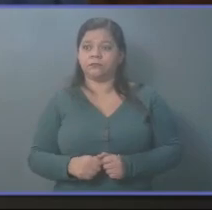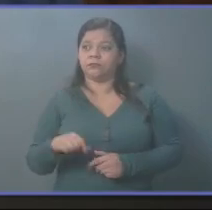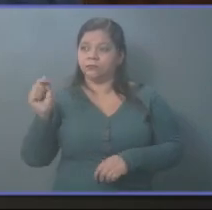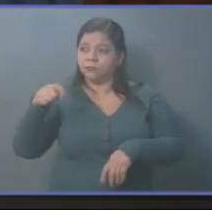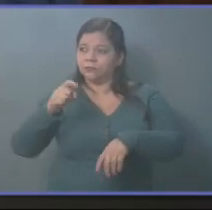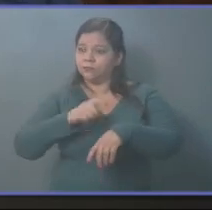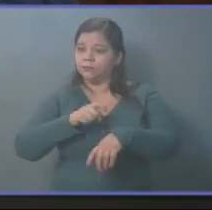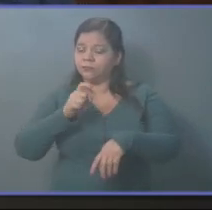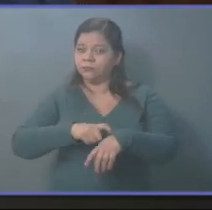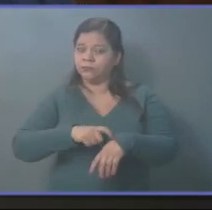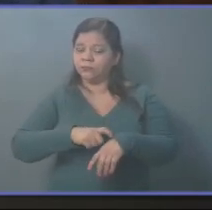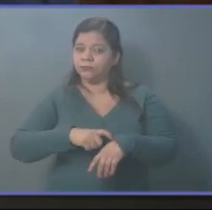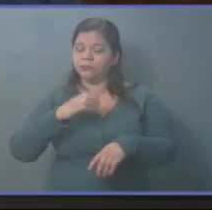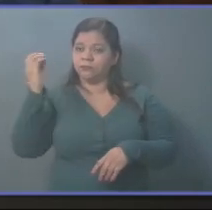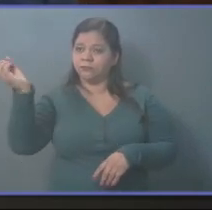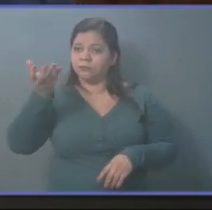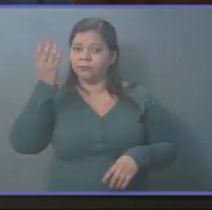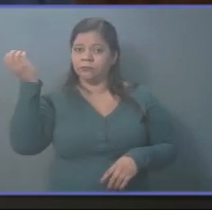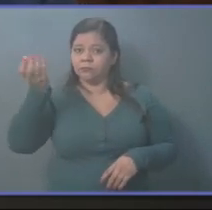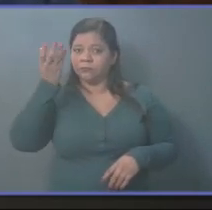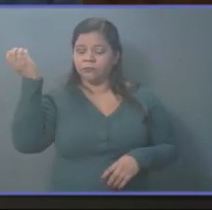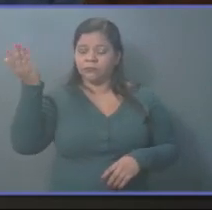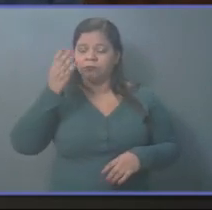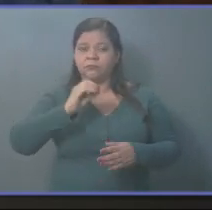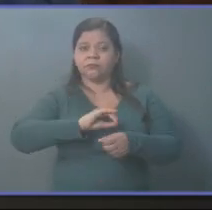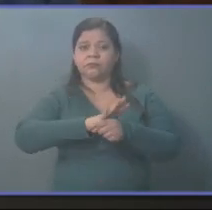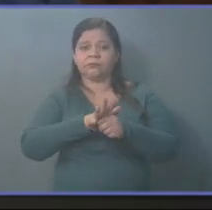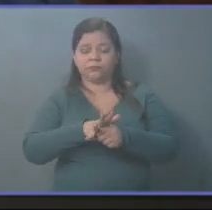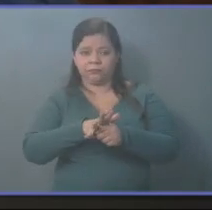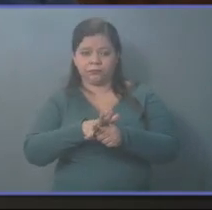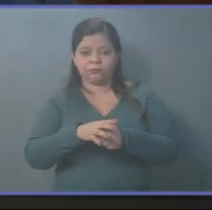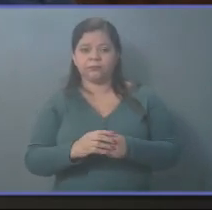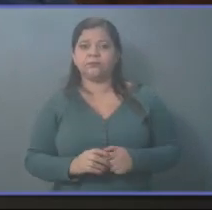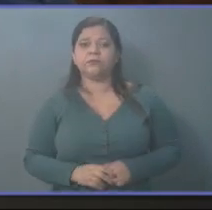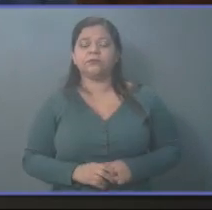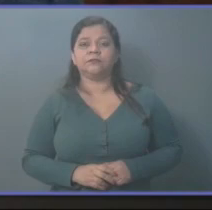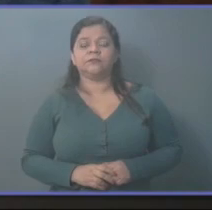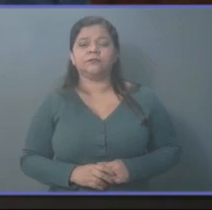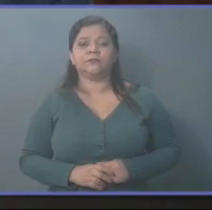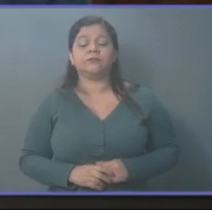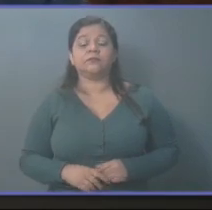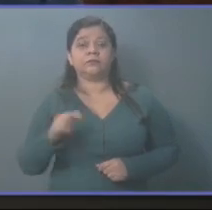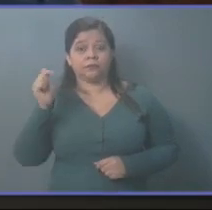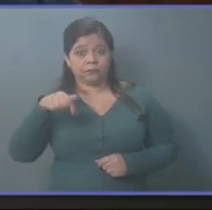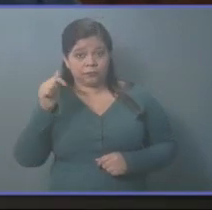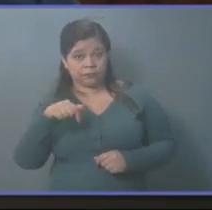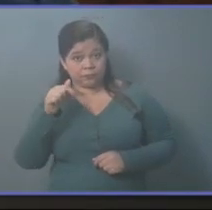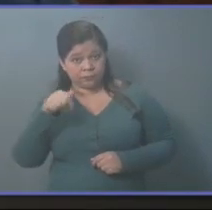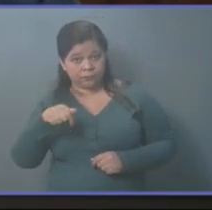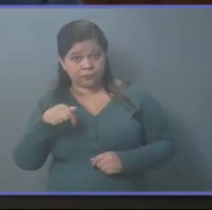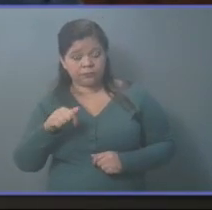pandemia del COVID-19 y ahora